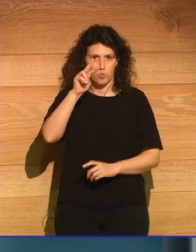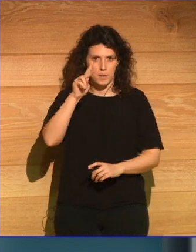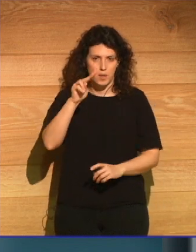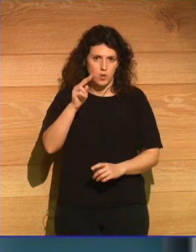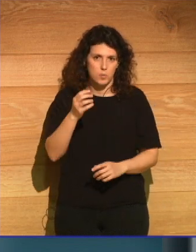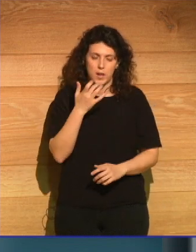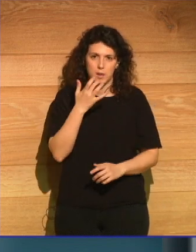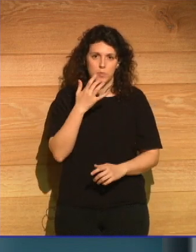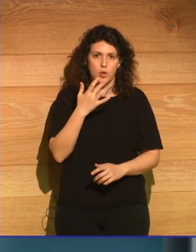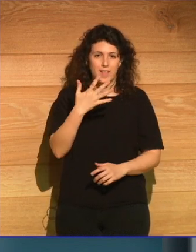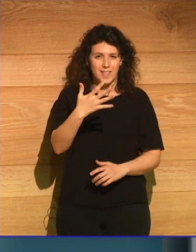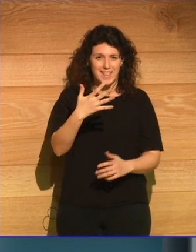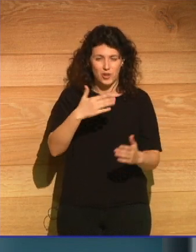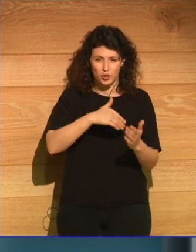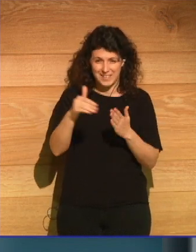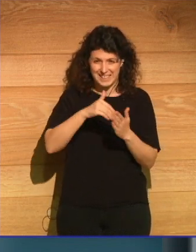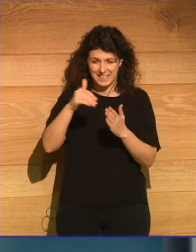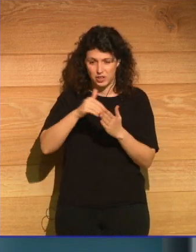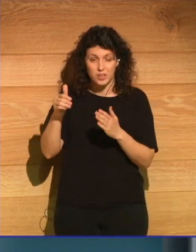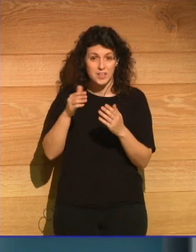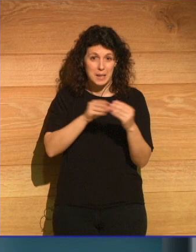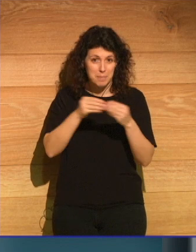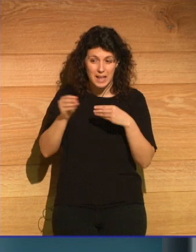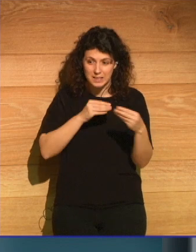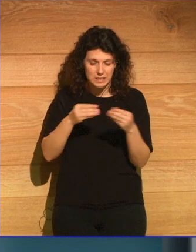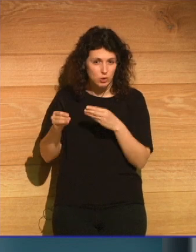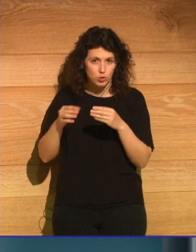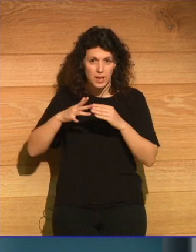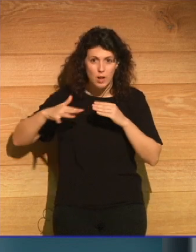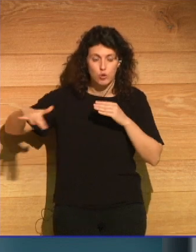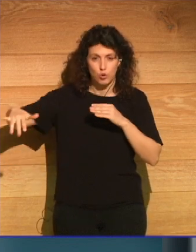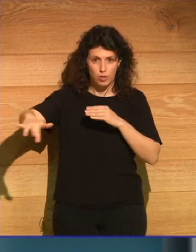mucho. Cinco trillones de plásticos flotando por los océanos.